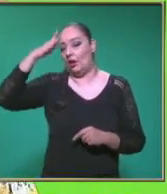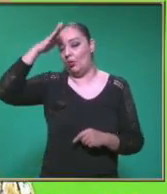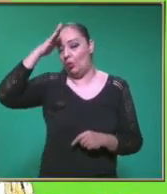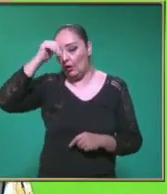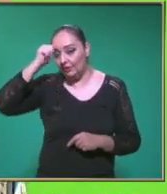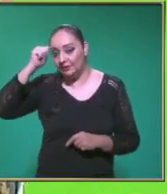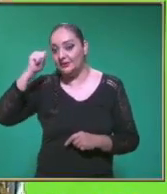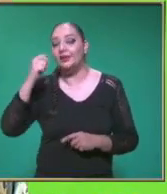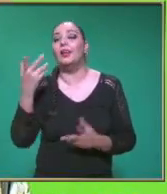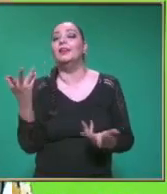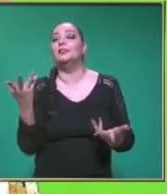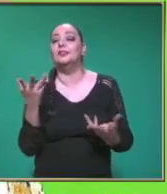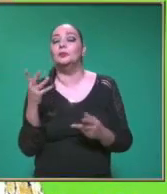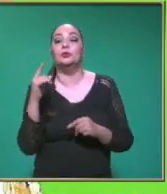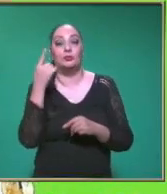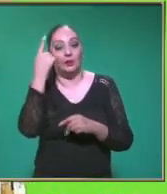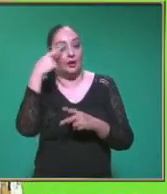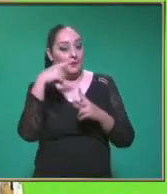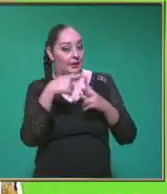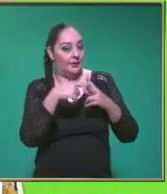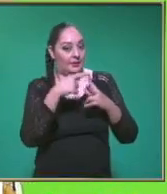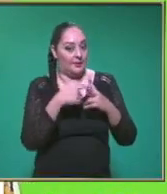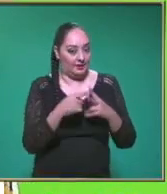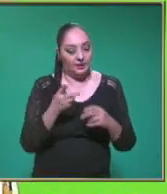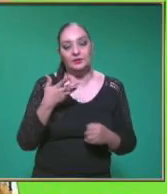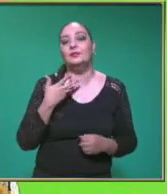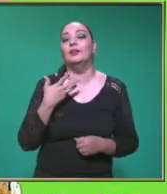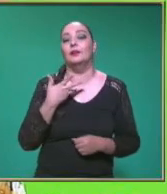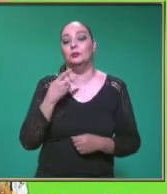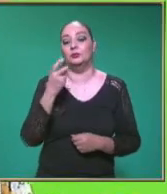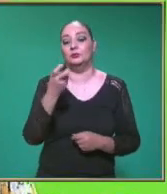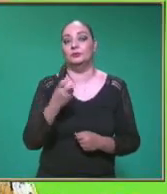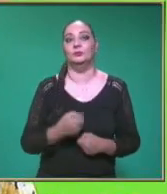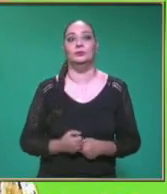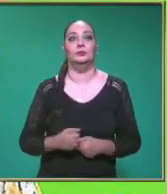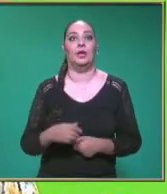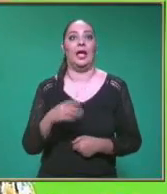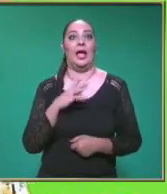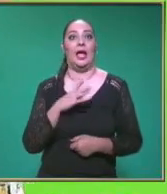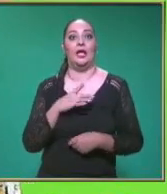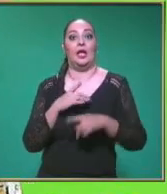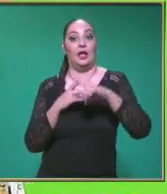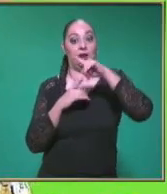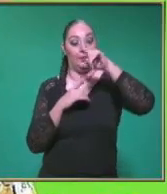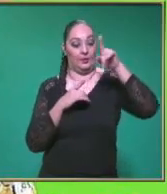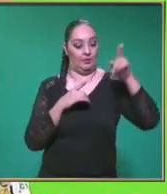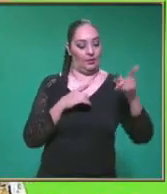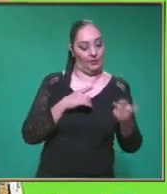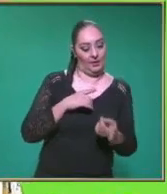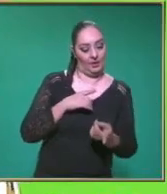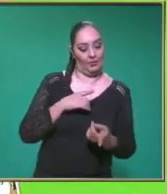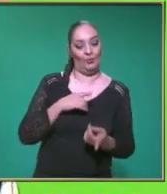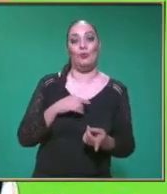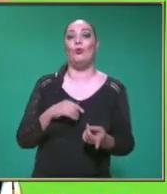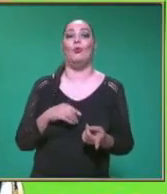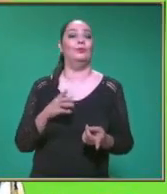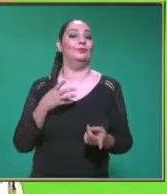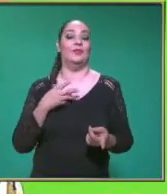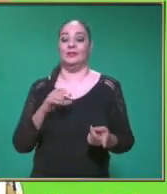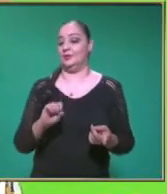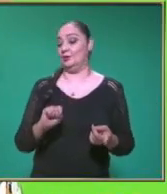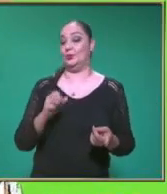En matemáticas Y aquí lo tenemos Extremo por extremo Recuerda que El segundo No tiene